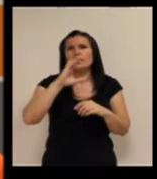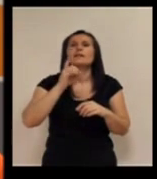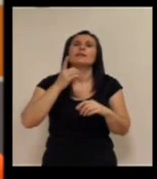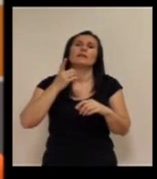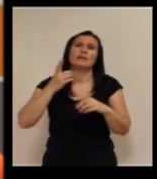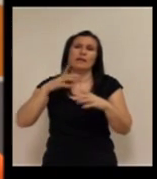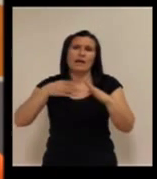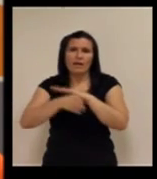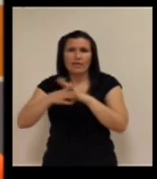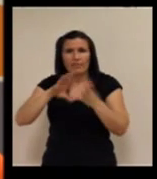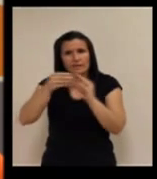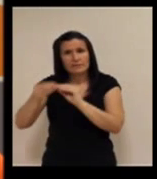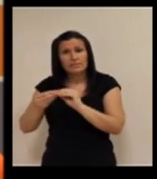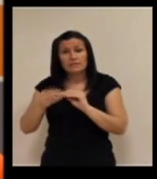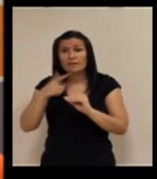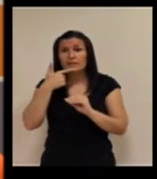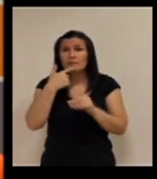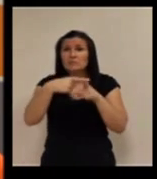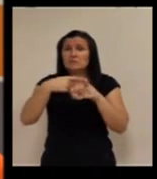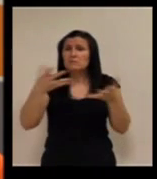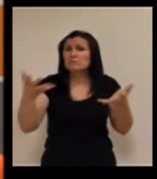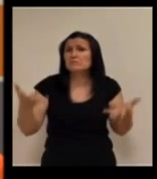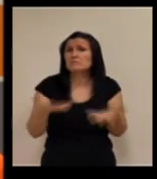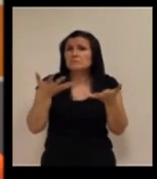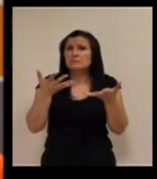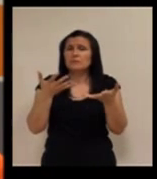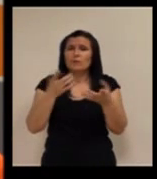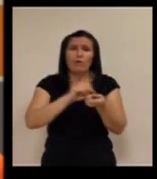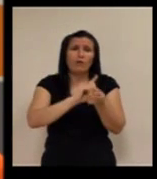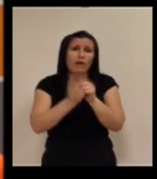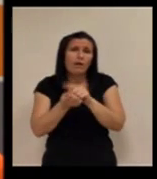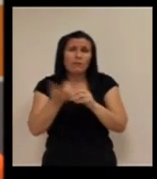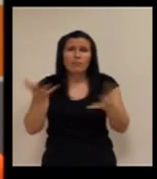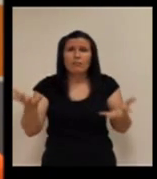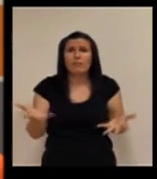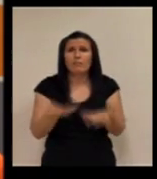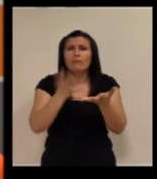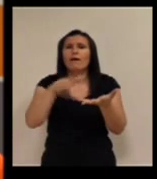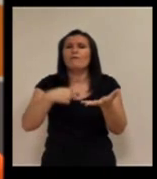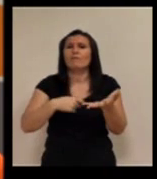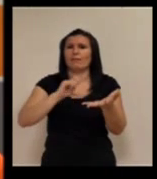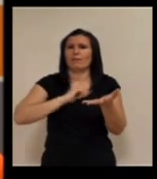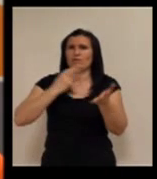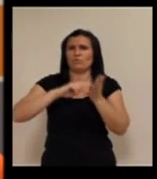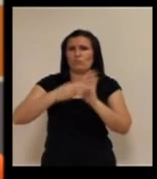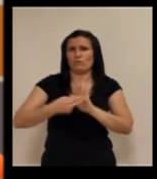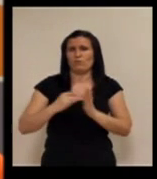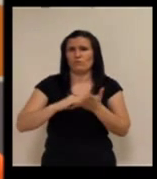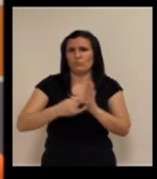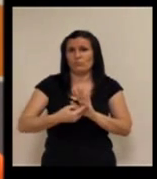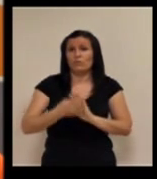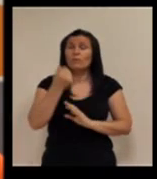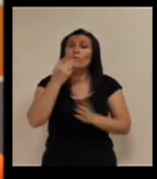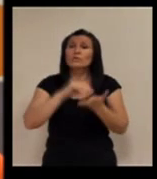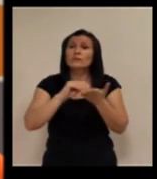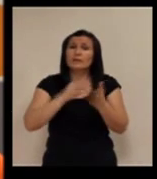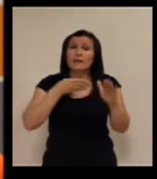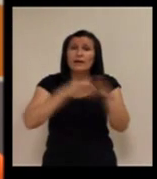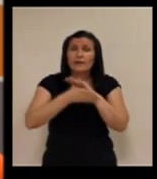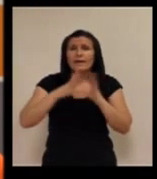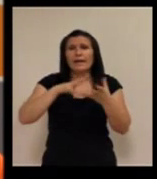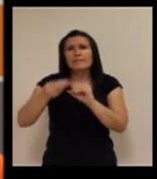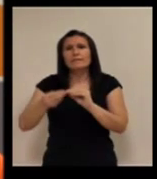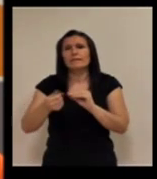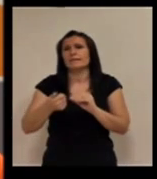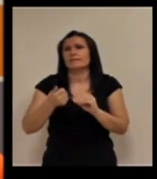accesibles y ahí comentamos que a veces son pequeñas cosas que con muy pequeñas cosas realmente se soluciona y que muchas